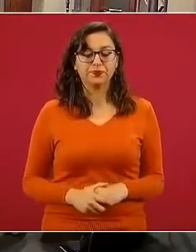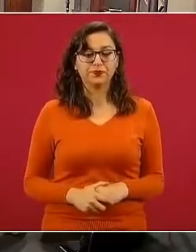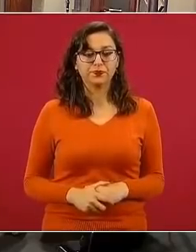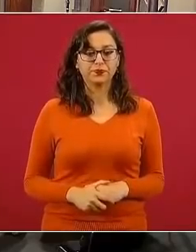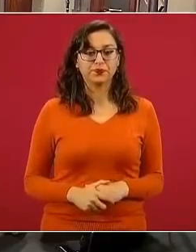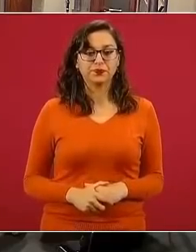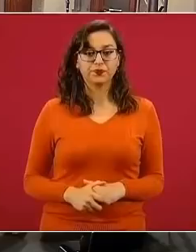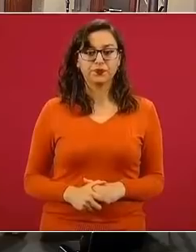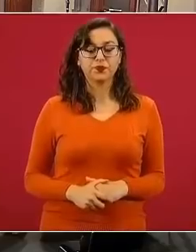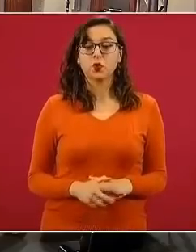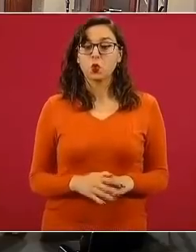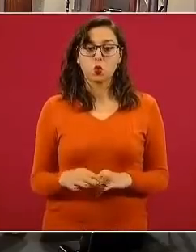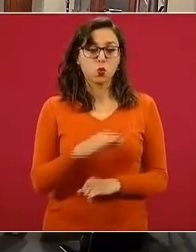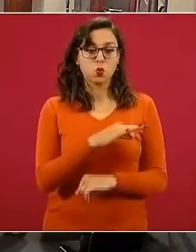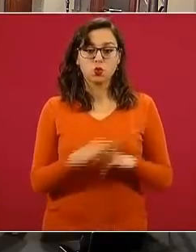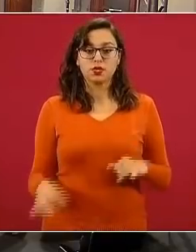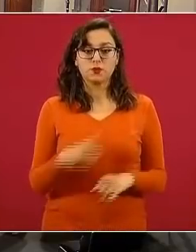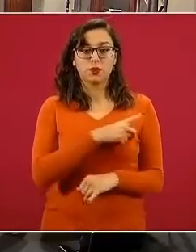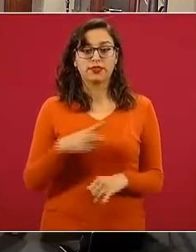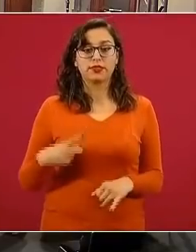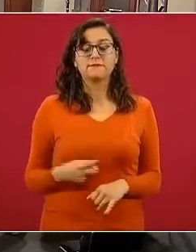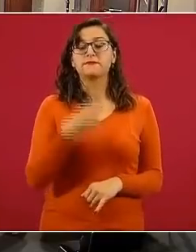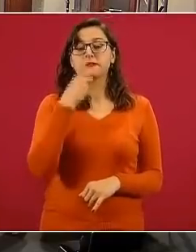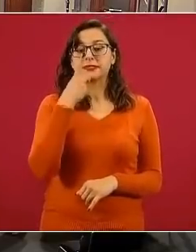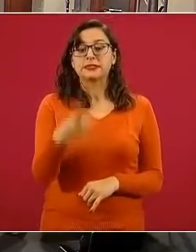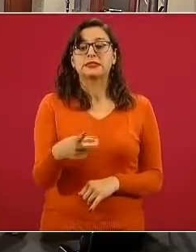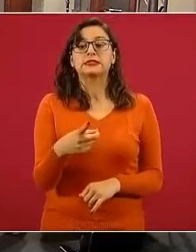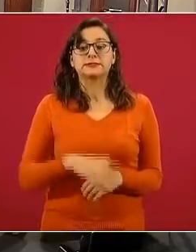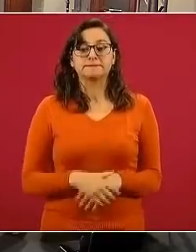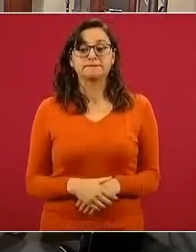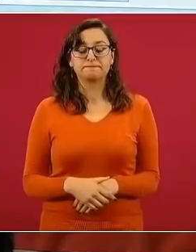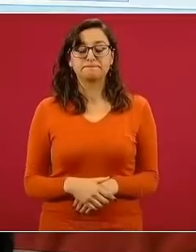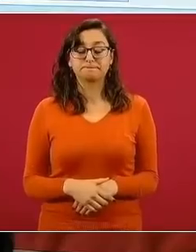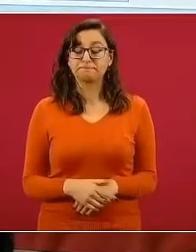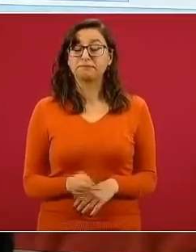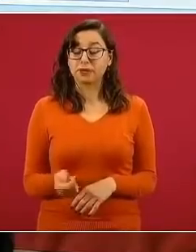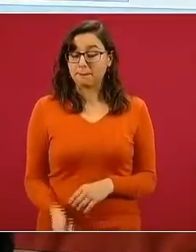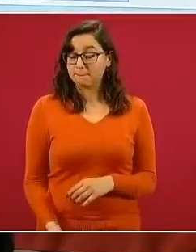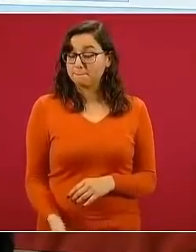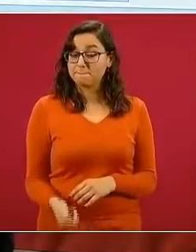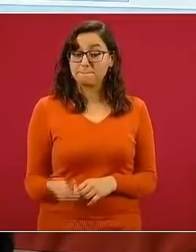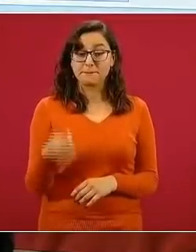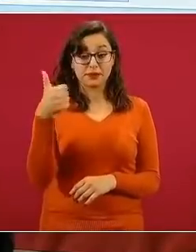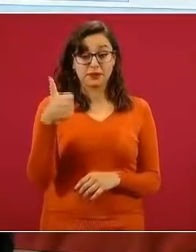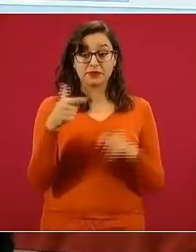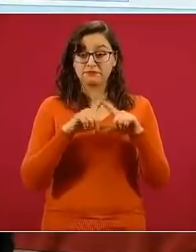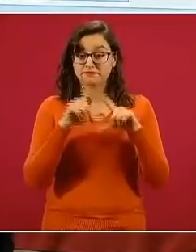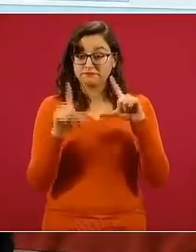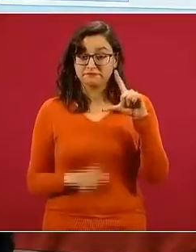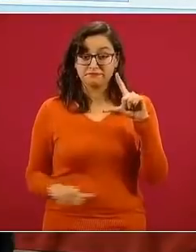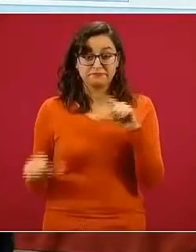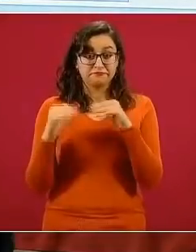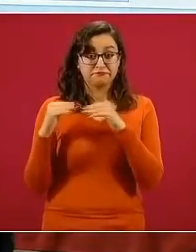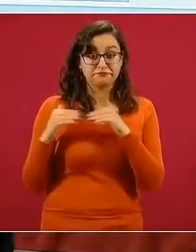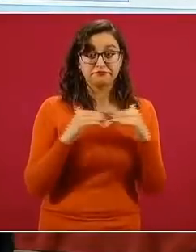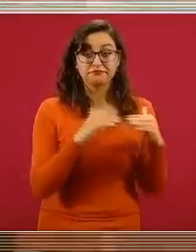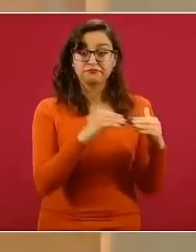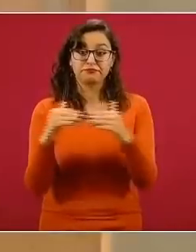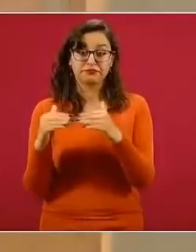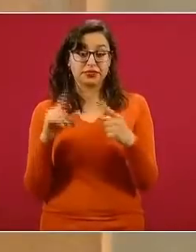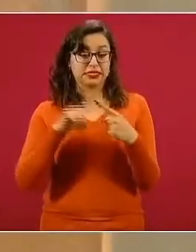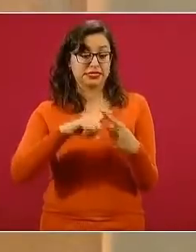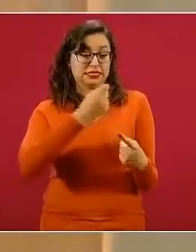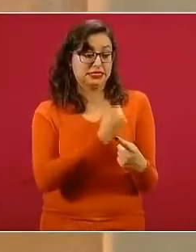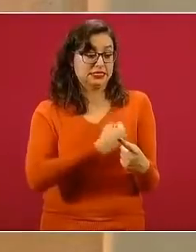Y yo con esto concluyo. Quiero decirles que es la primera vez que de forma unificada en México se tienen los elementos de salud,